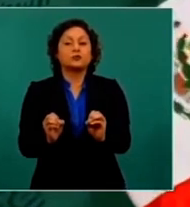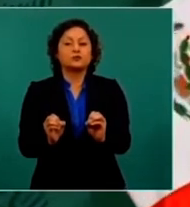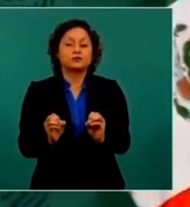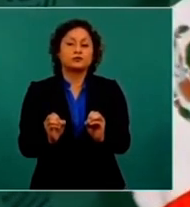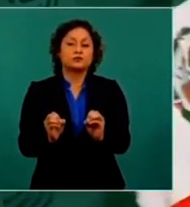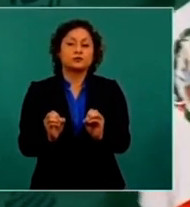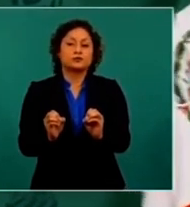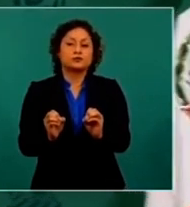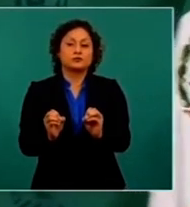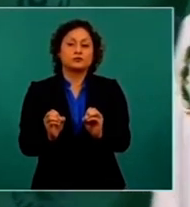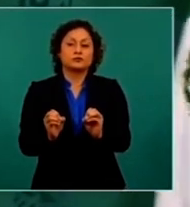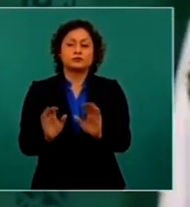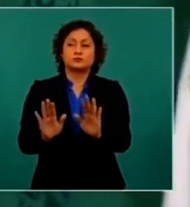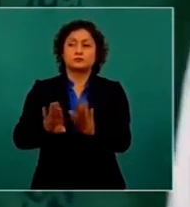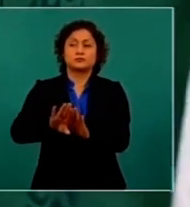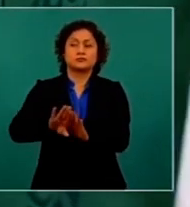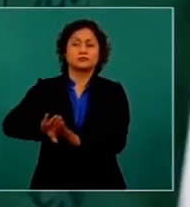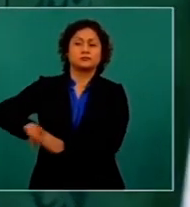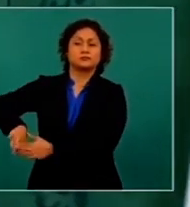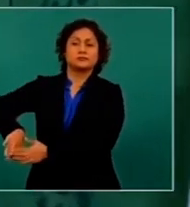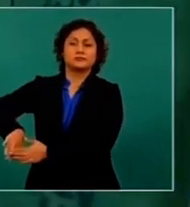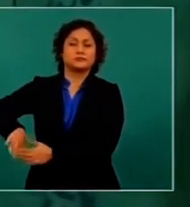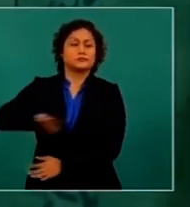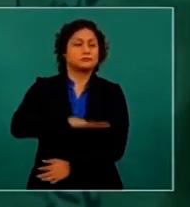¿O represento con dignidad a mi pueblo?